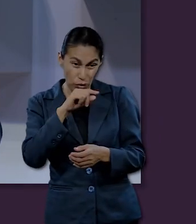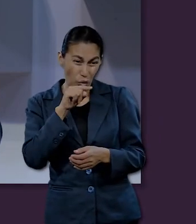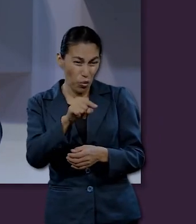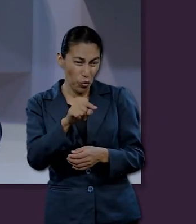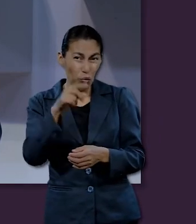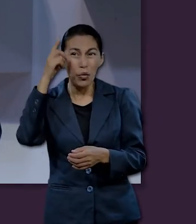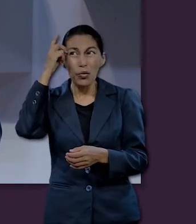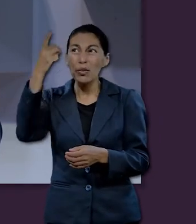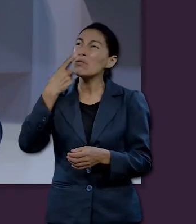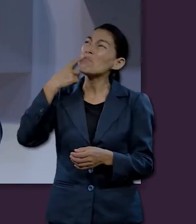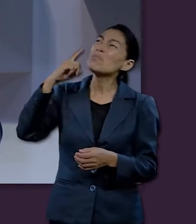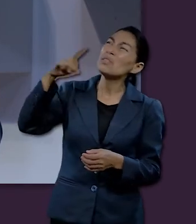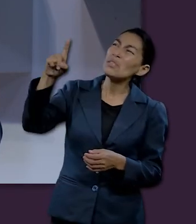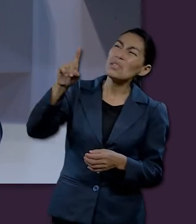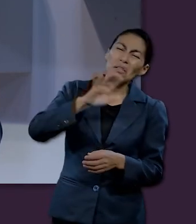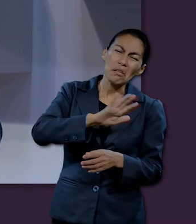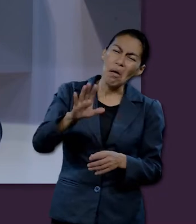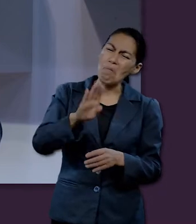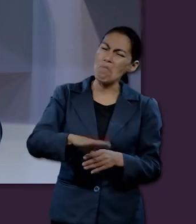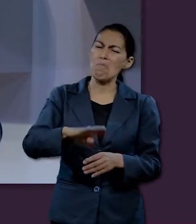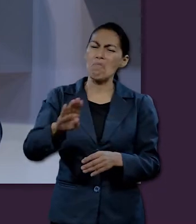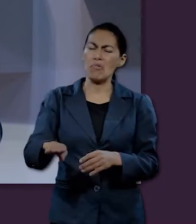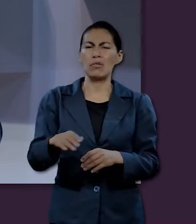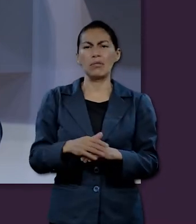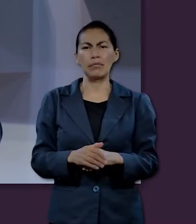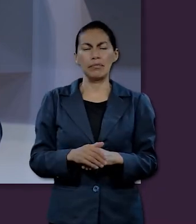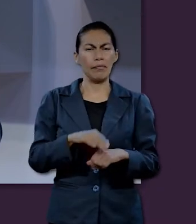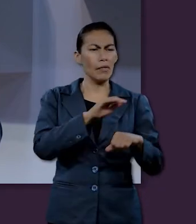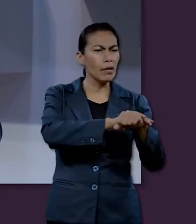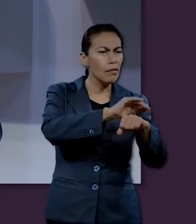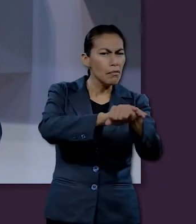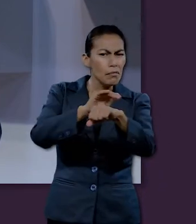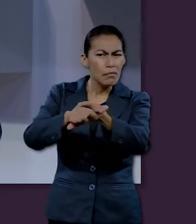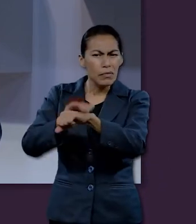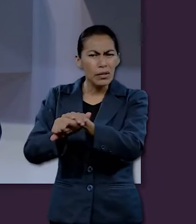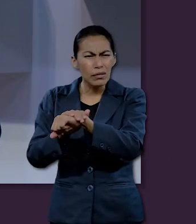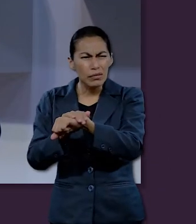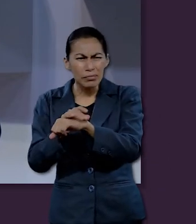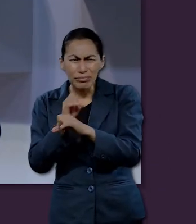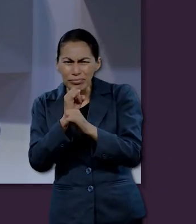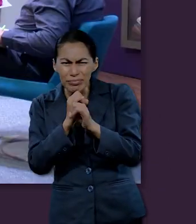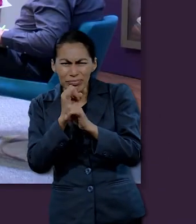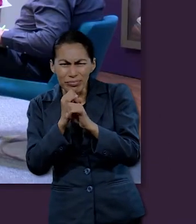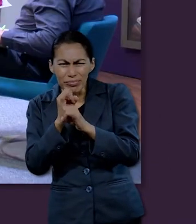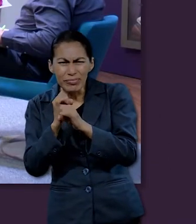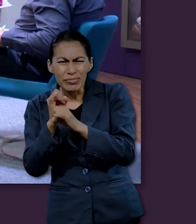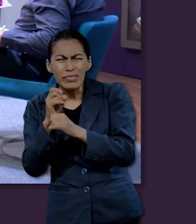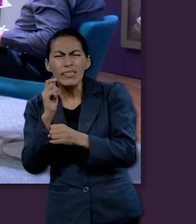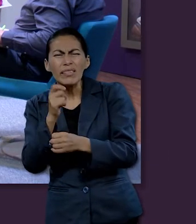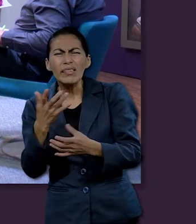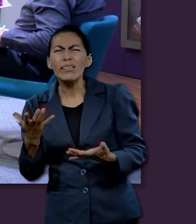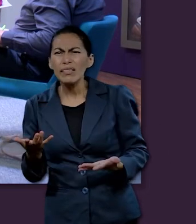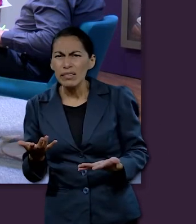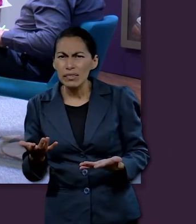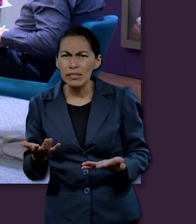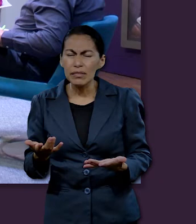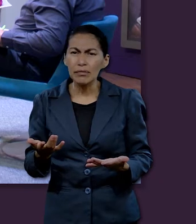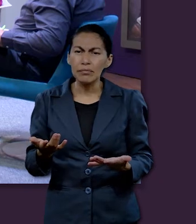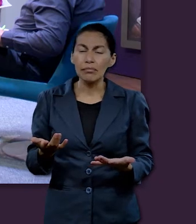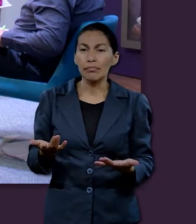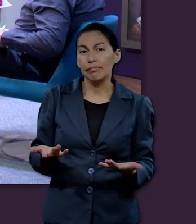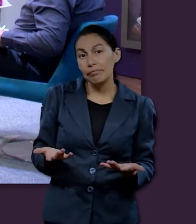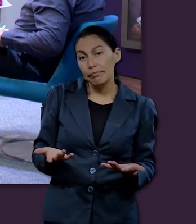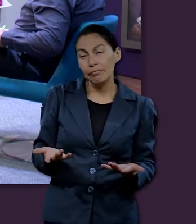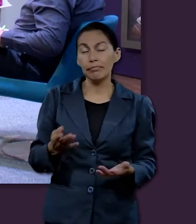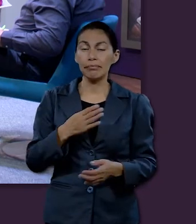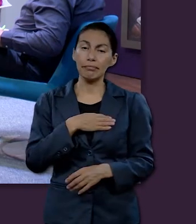maldice a tu Dios y muérete, ¿no? Con sus amigos también tratan de averiguar qué es lo que sucedió.